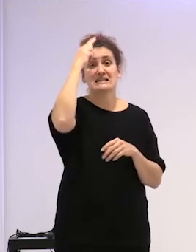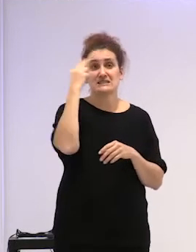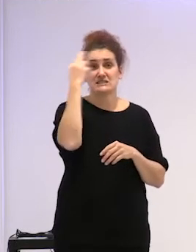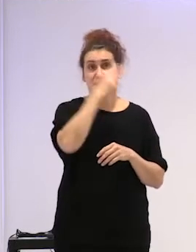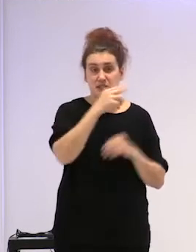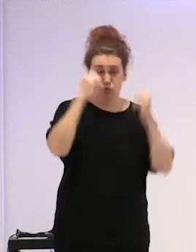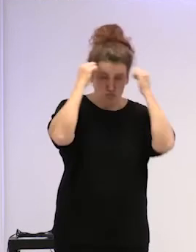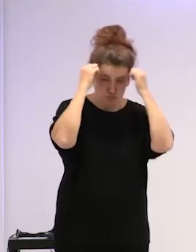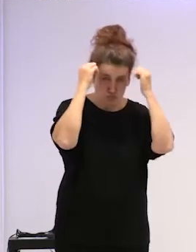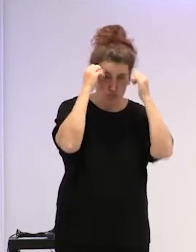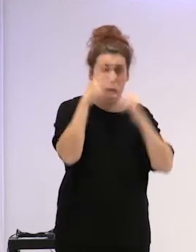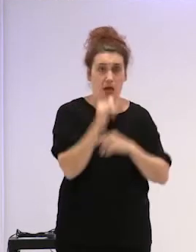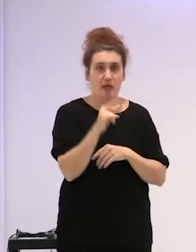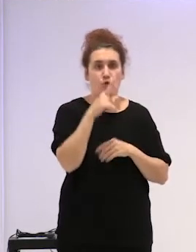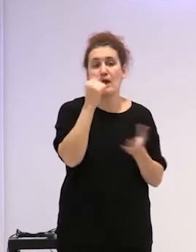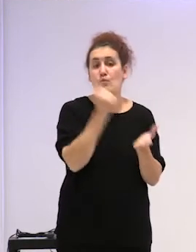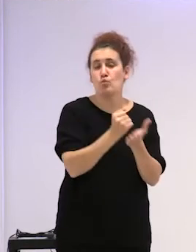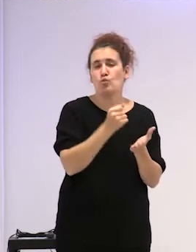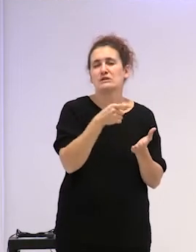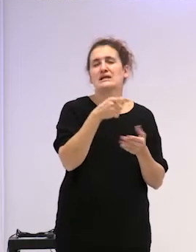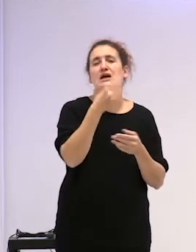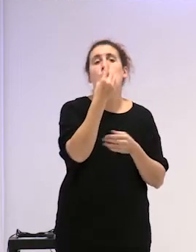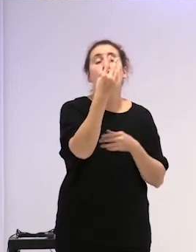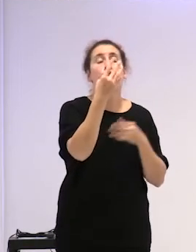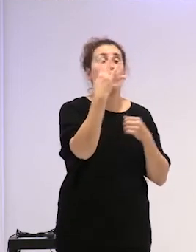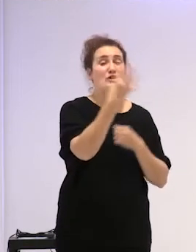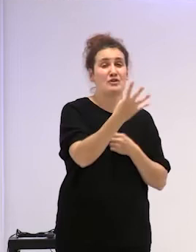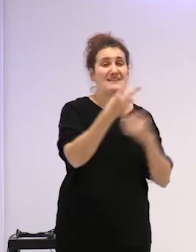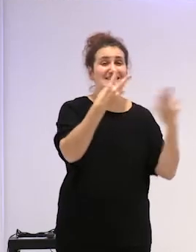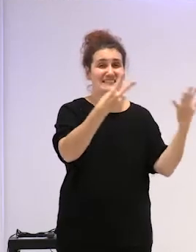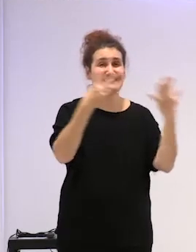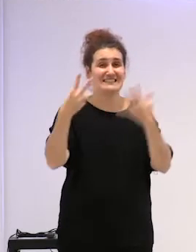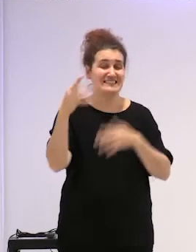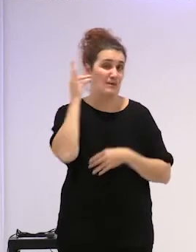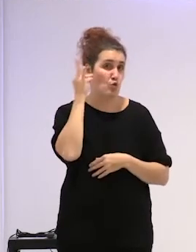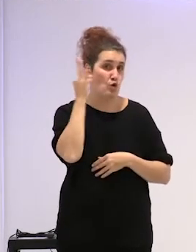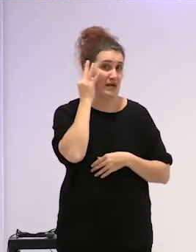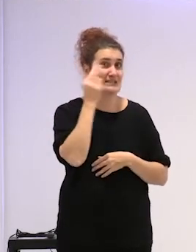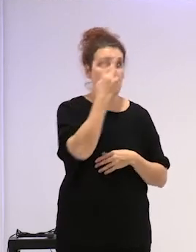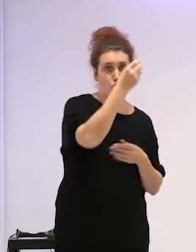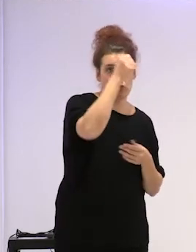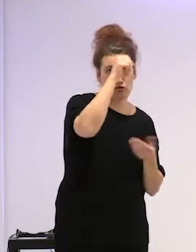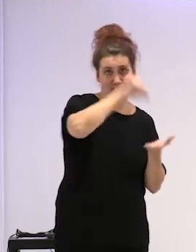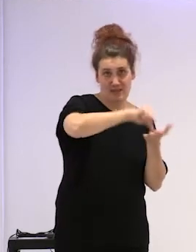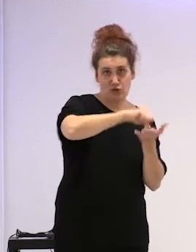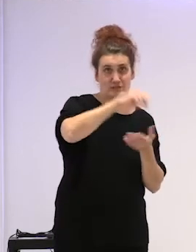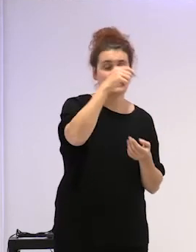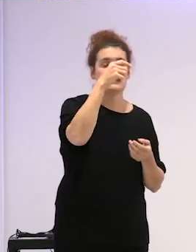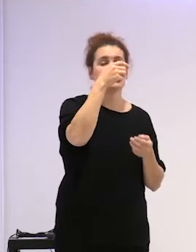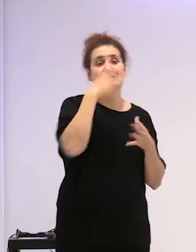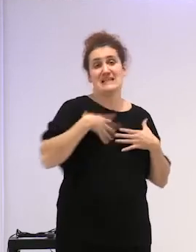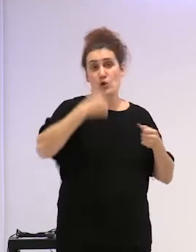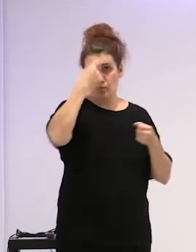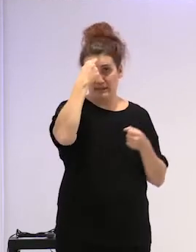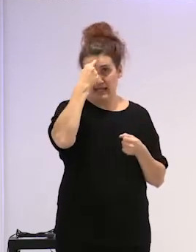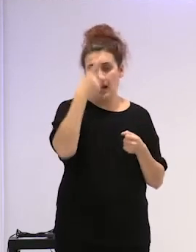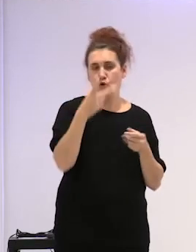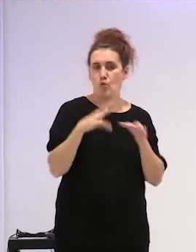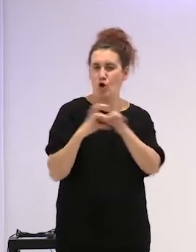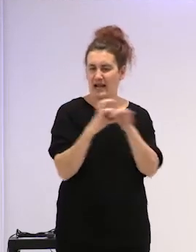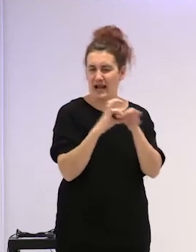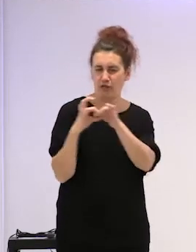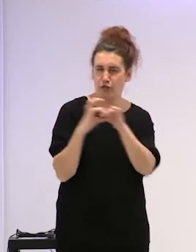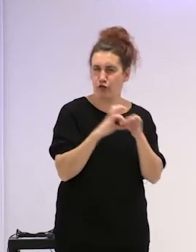estudio, con una muestra de 477 mujeres en dos centros de salud mental, se estableció una relación